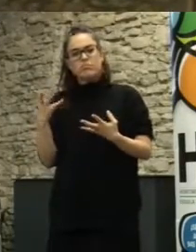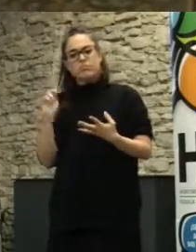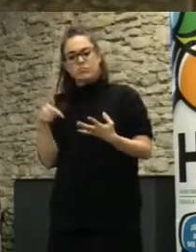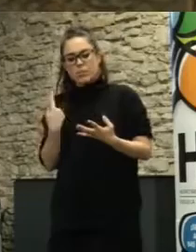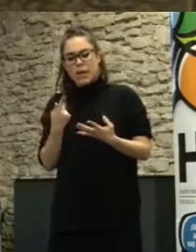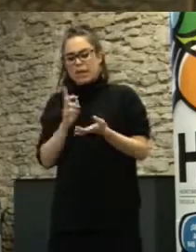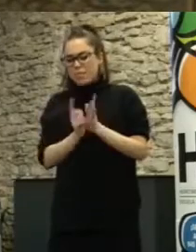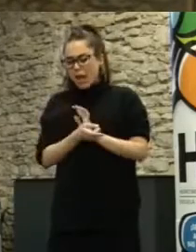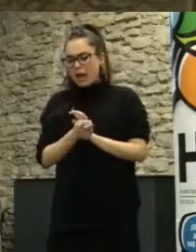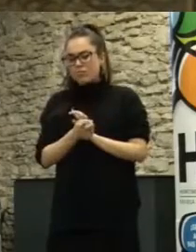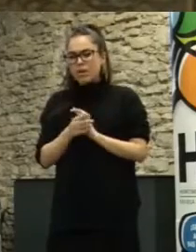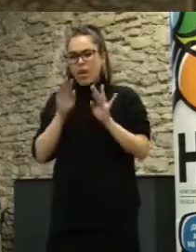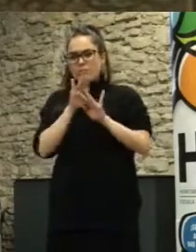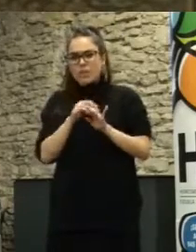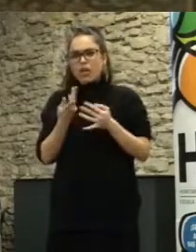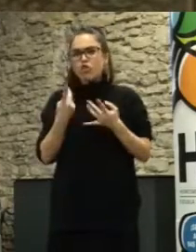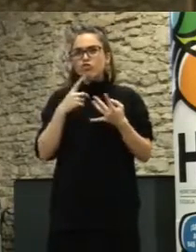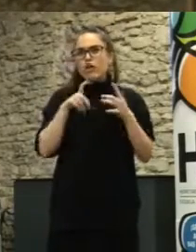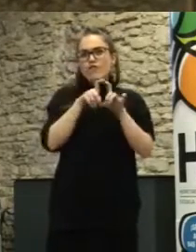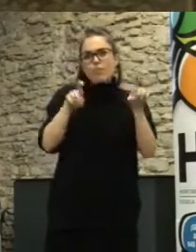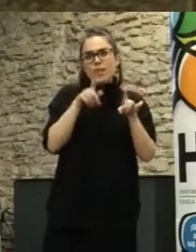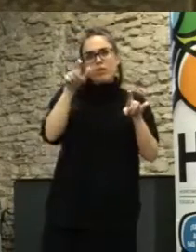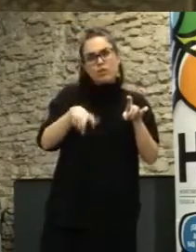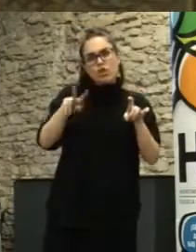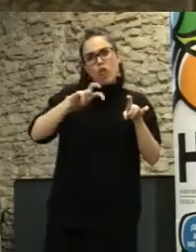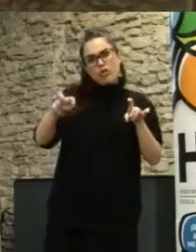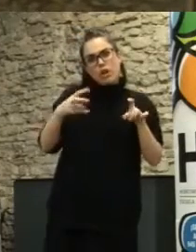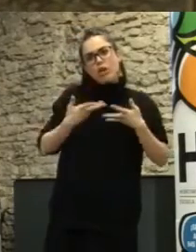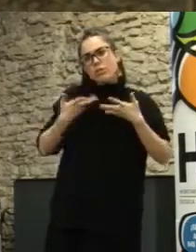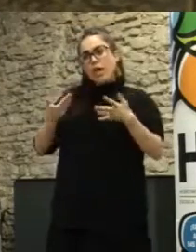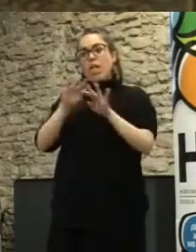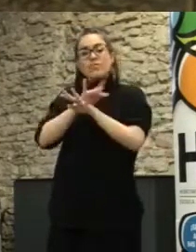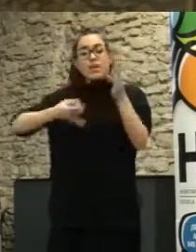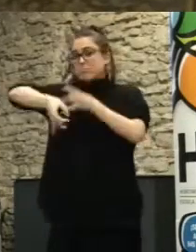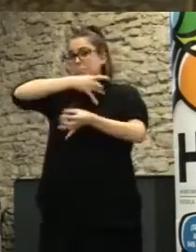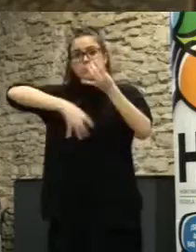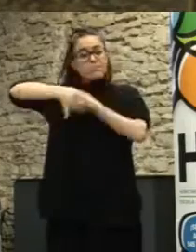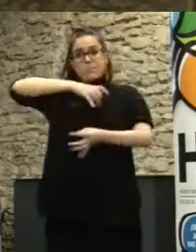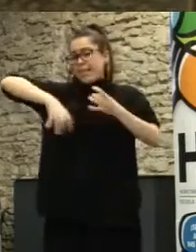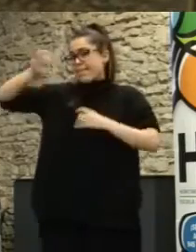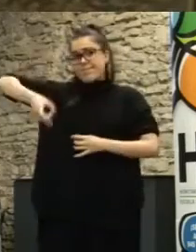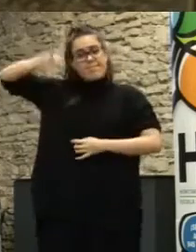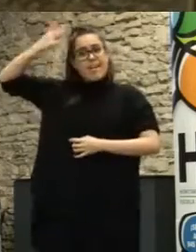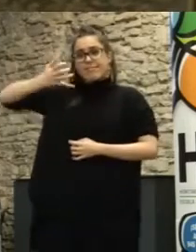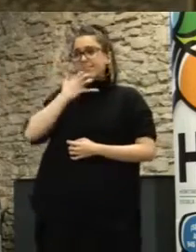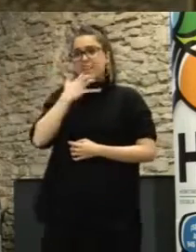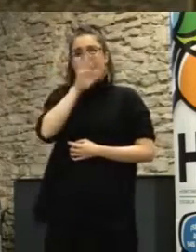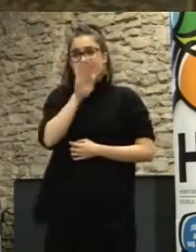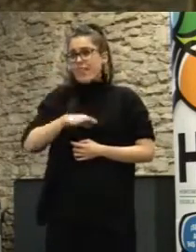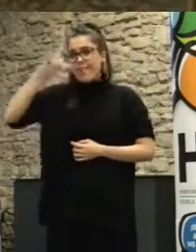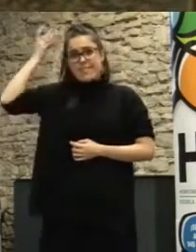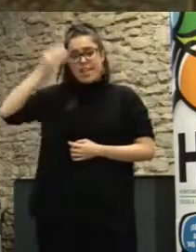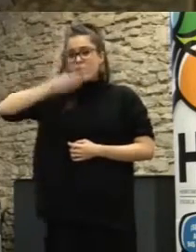informático seguramente van a surgir ideas que ninguno previamente tenían previsto hacer ¿no? y si esa idea es buena y